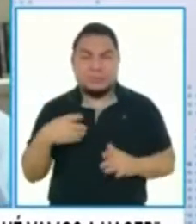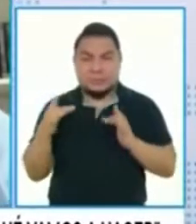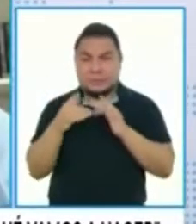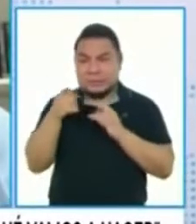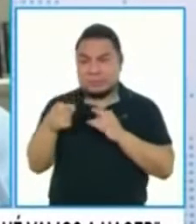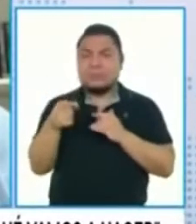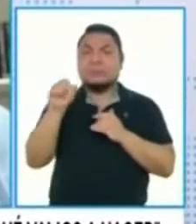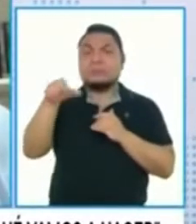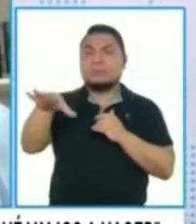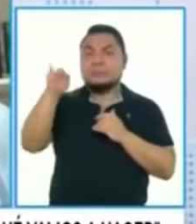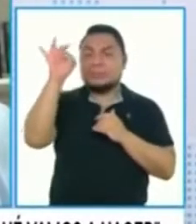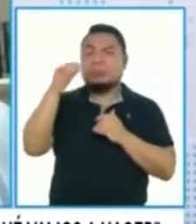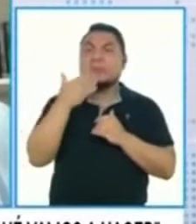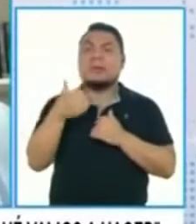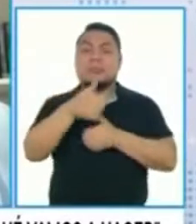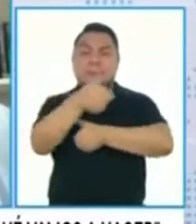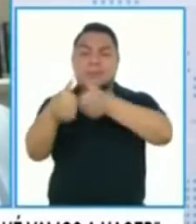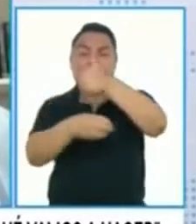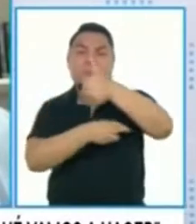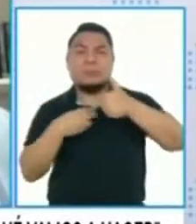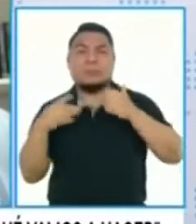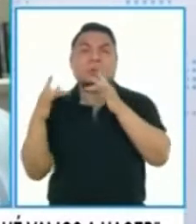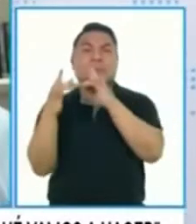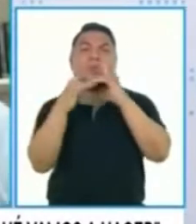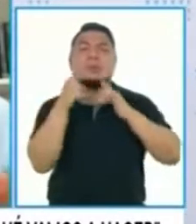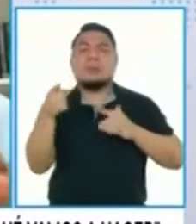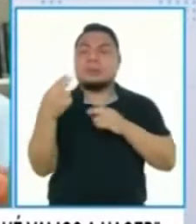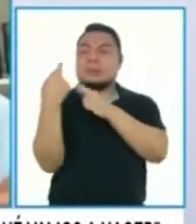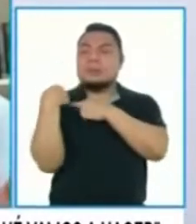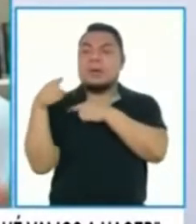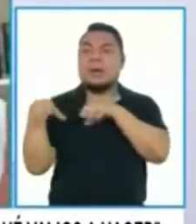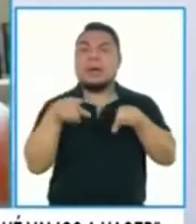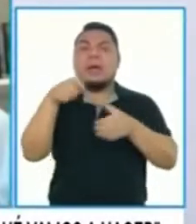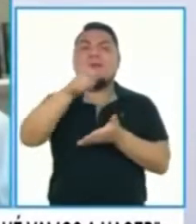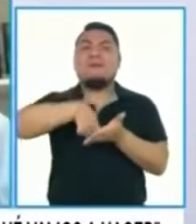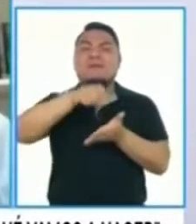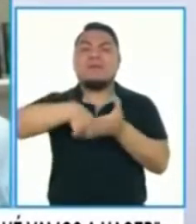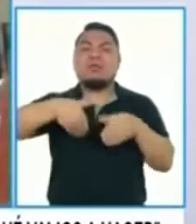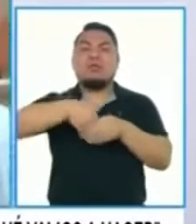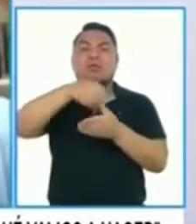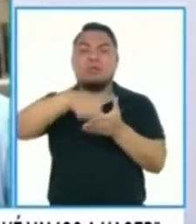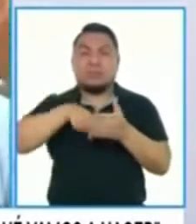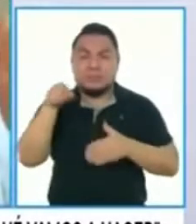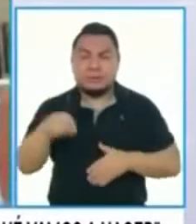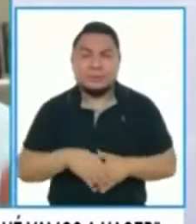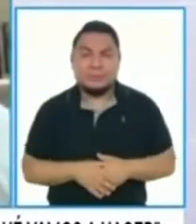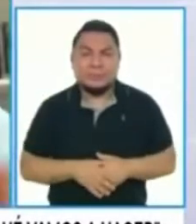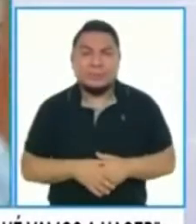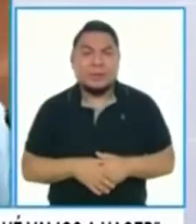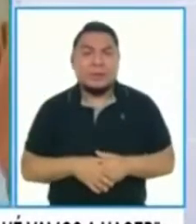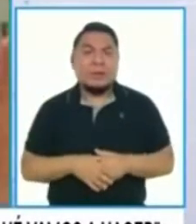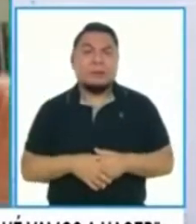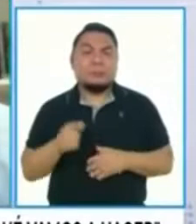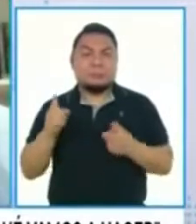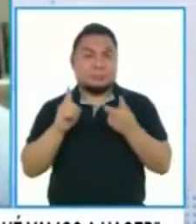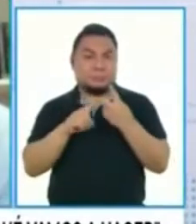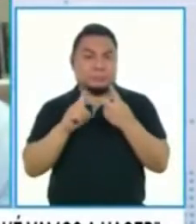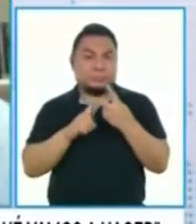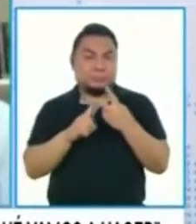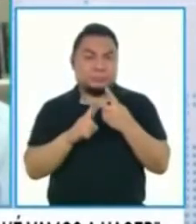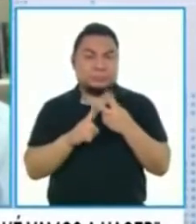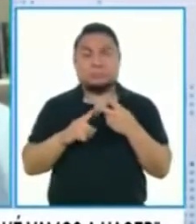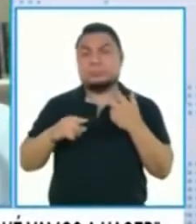designa al viceministro de Relaciones Exteriores como el responsable de hacer la firma de los contratos. Bueno, esa es la segunda avenida.